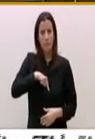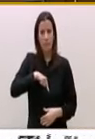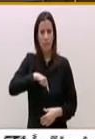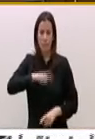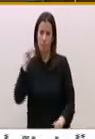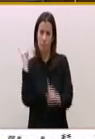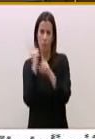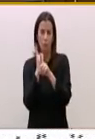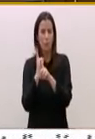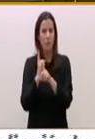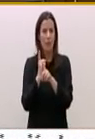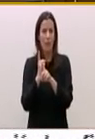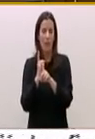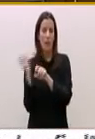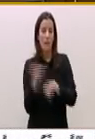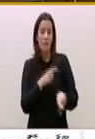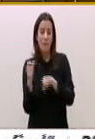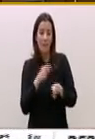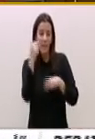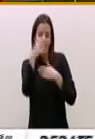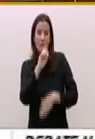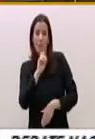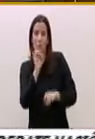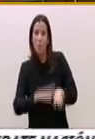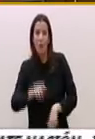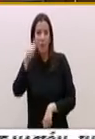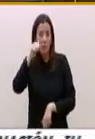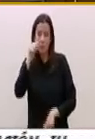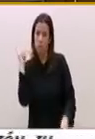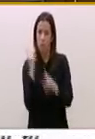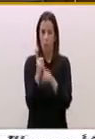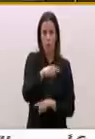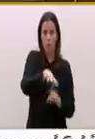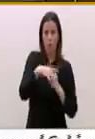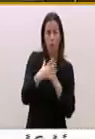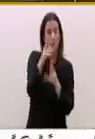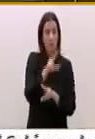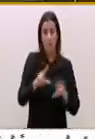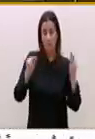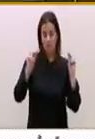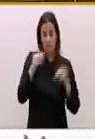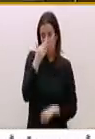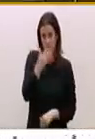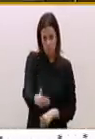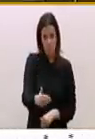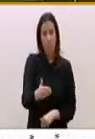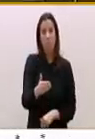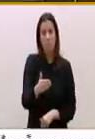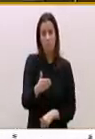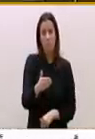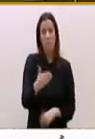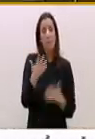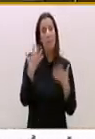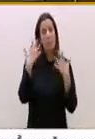inhumano a los inmigrantes, como ha pasado en Ceuta. Y, señora presidenta, finalizo de verdad. Por mucho que se